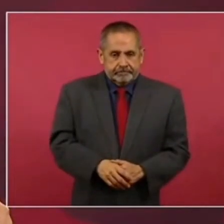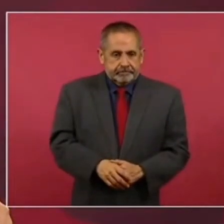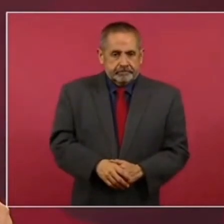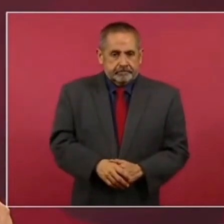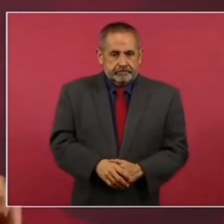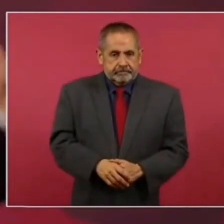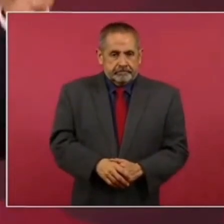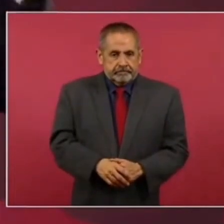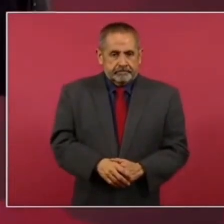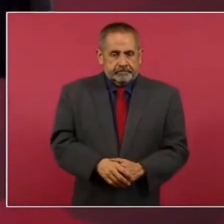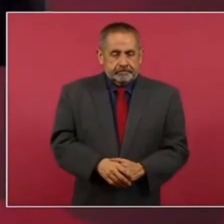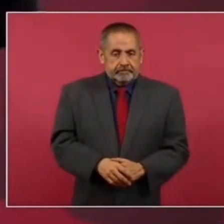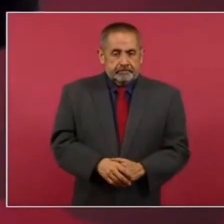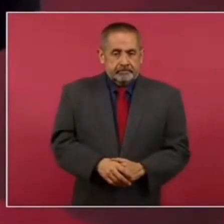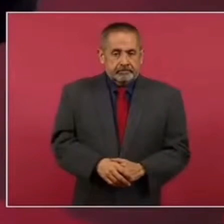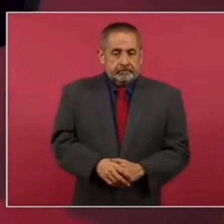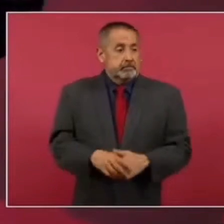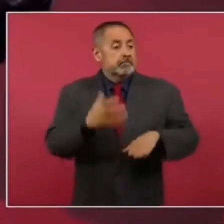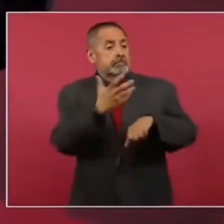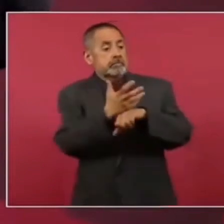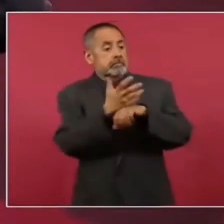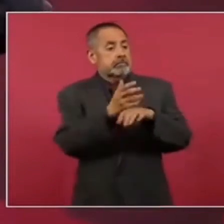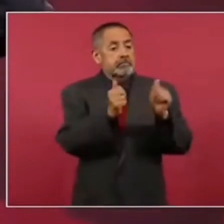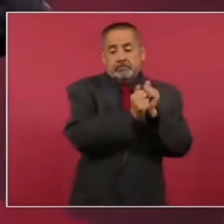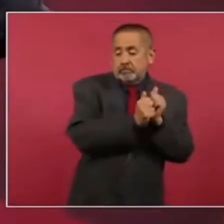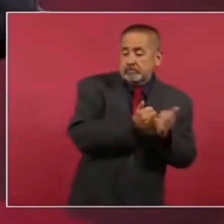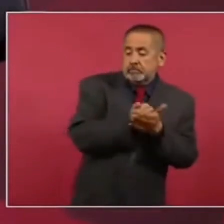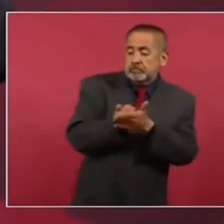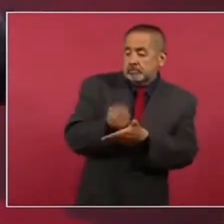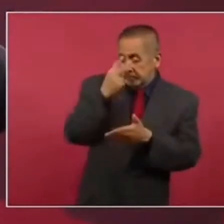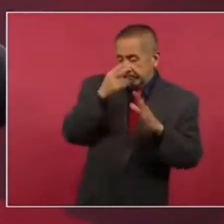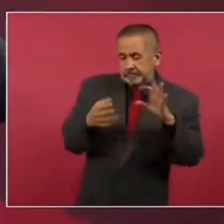la cooperación de Estados Unidos a México,